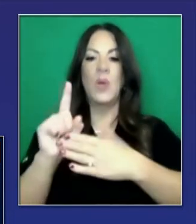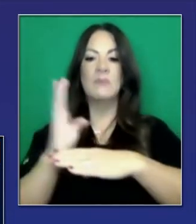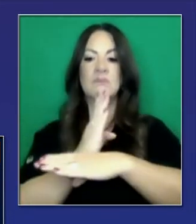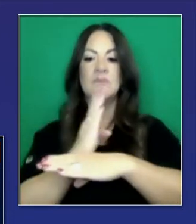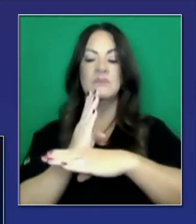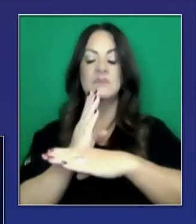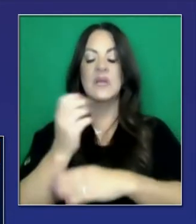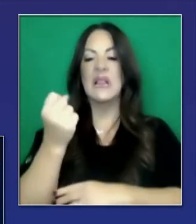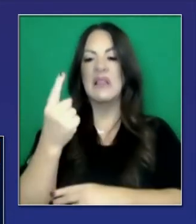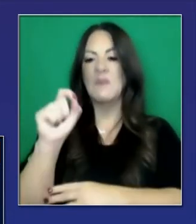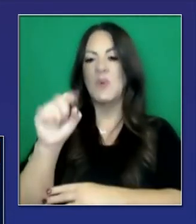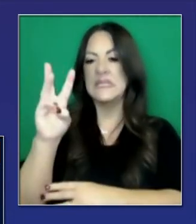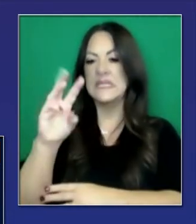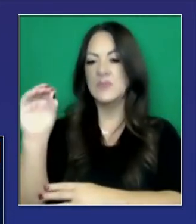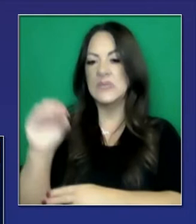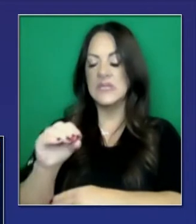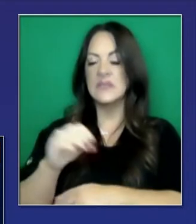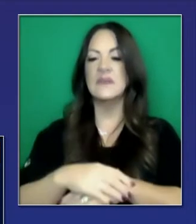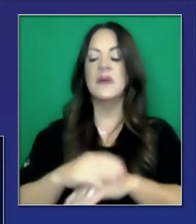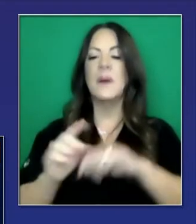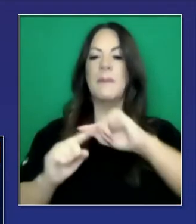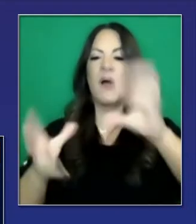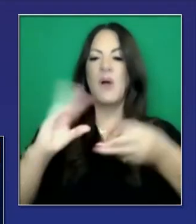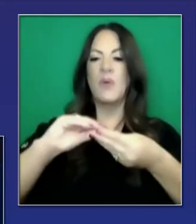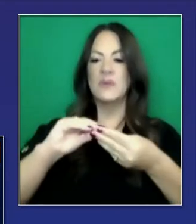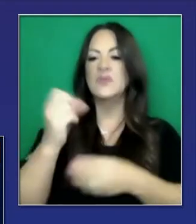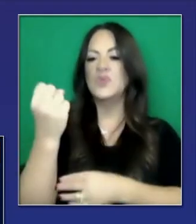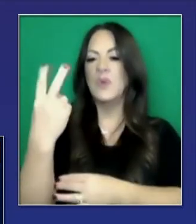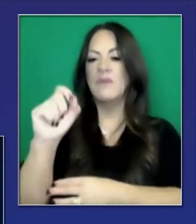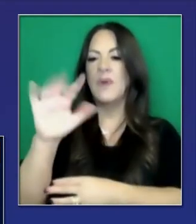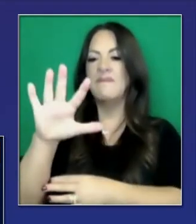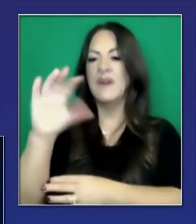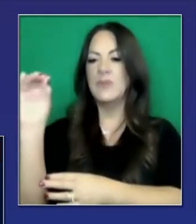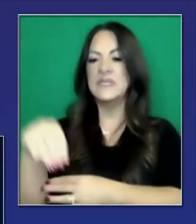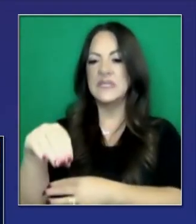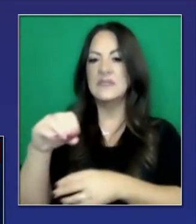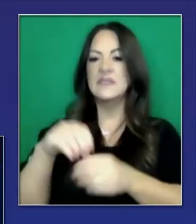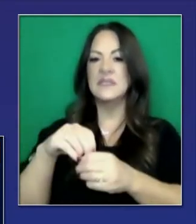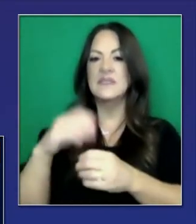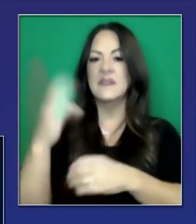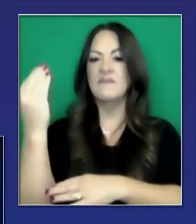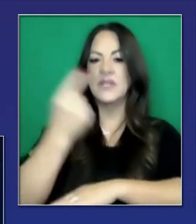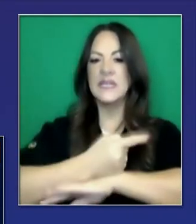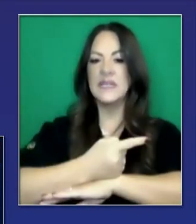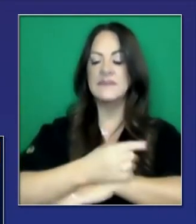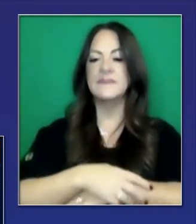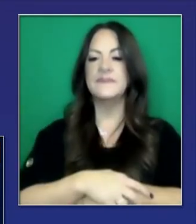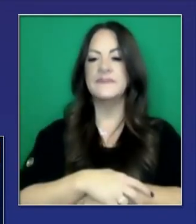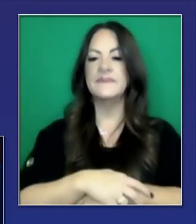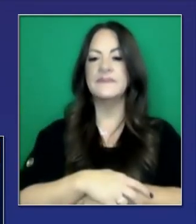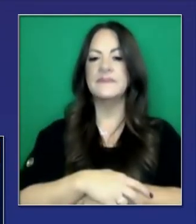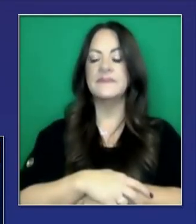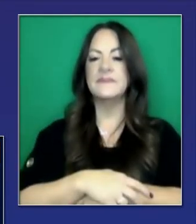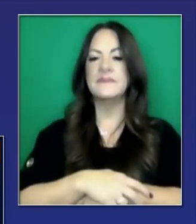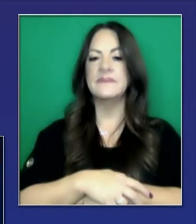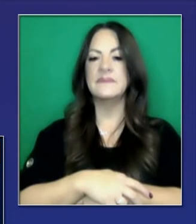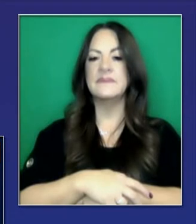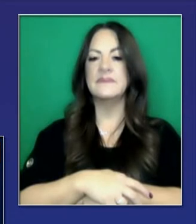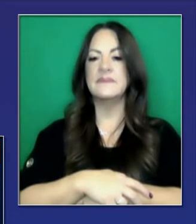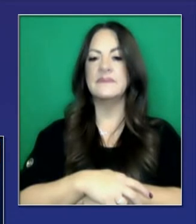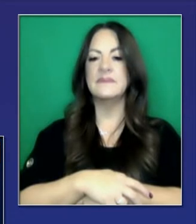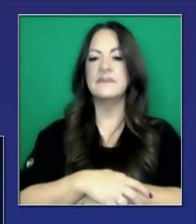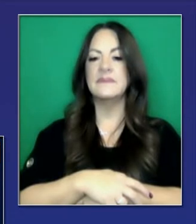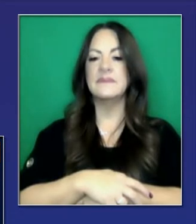.6 por ciento. Así que de 12 o 12.5 por ciento en 14 días y 11.6 por ciento 7